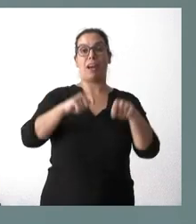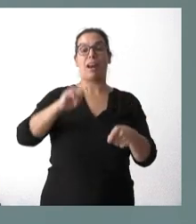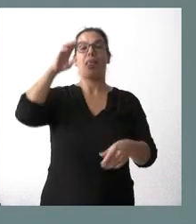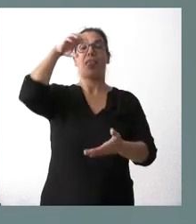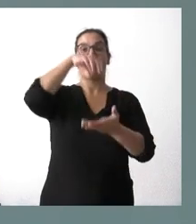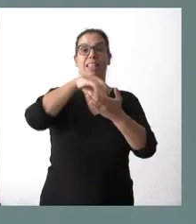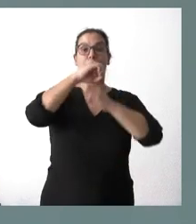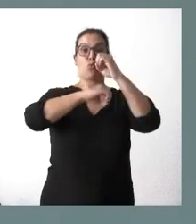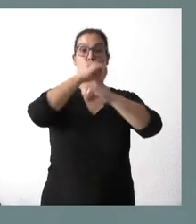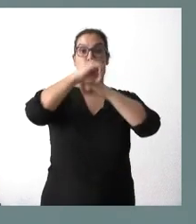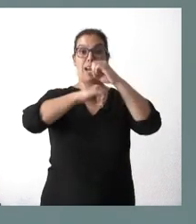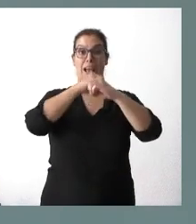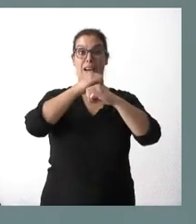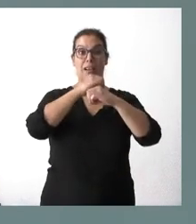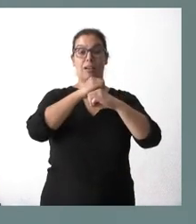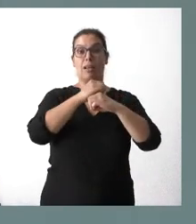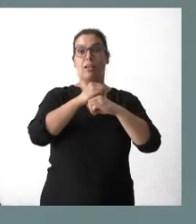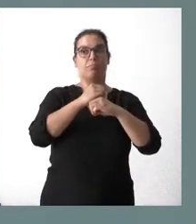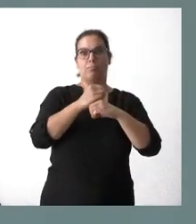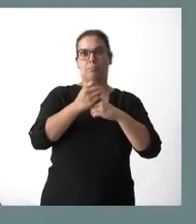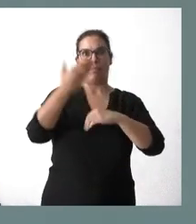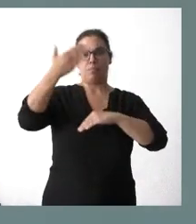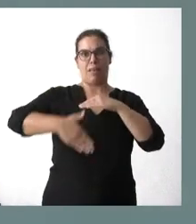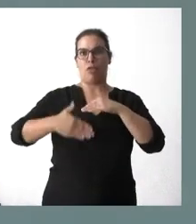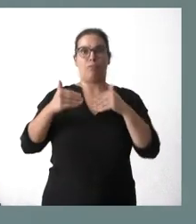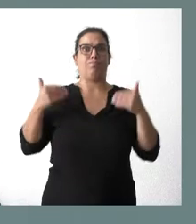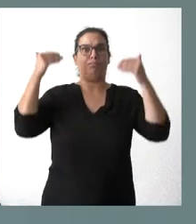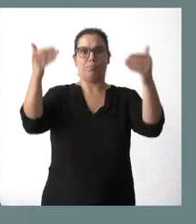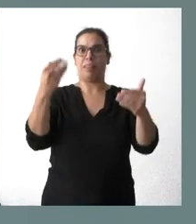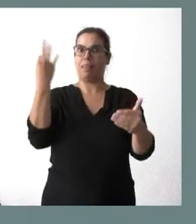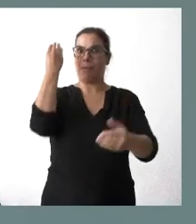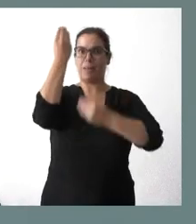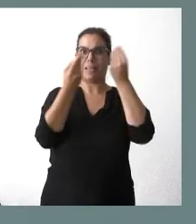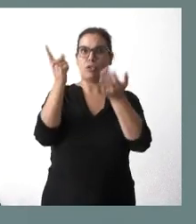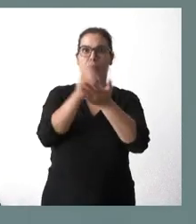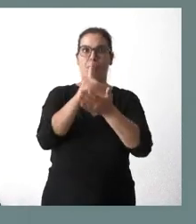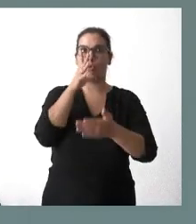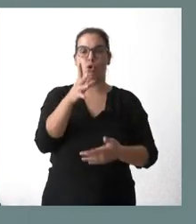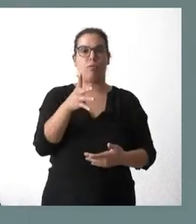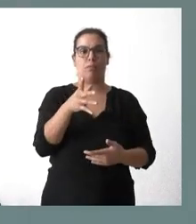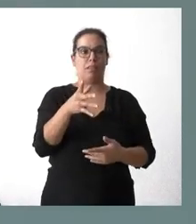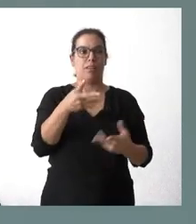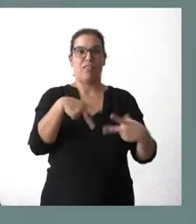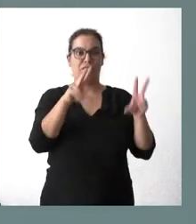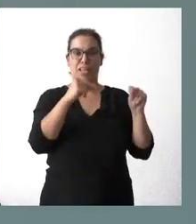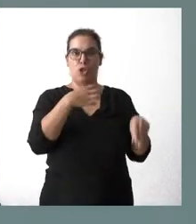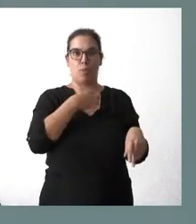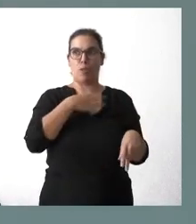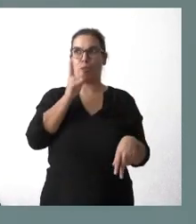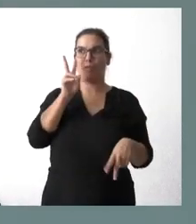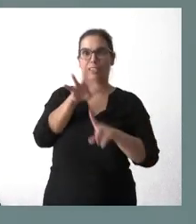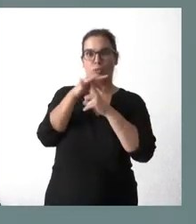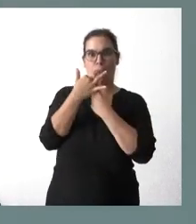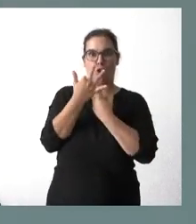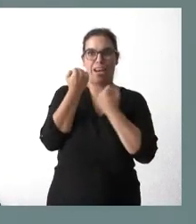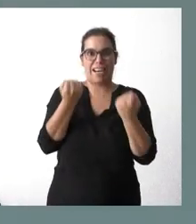porque nos parece que no podemos prescindir a la producción de esta energía que es tan importante dentro del mix energético del contexto nacional. Un